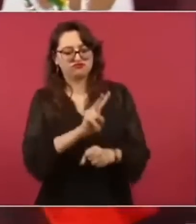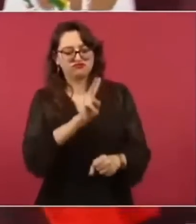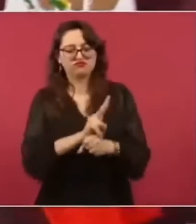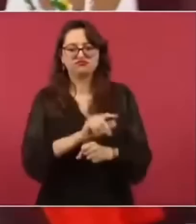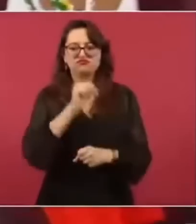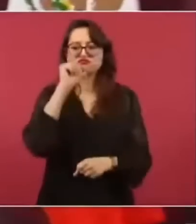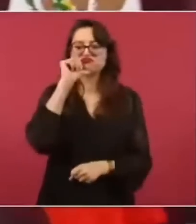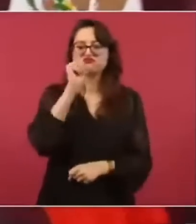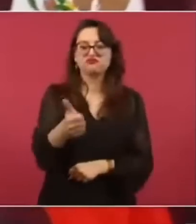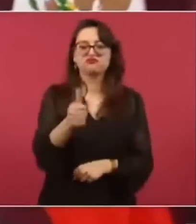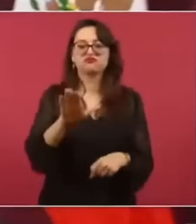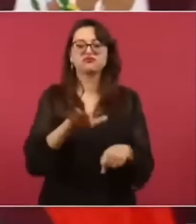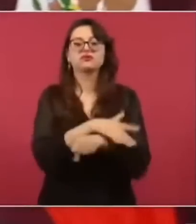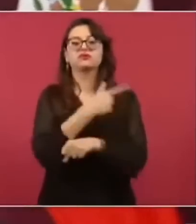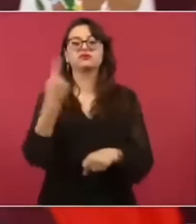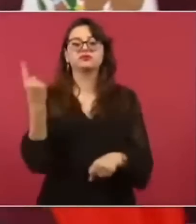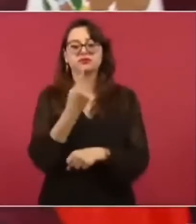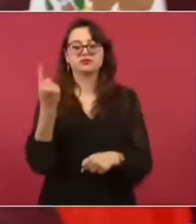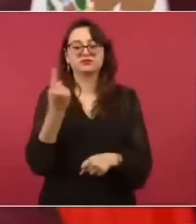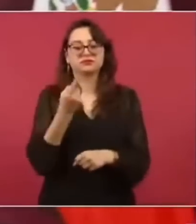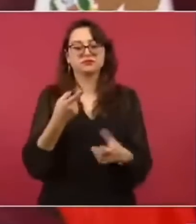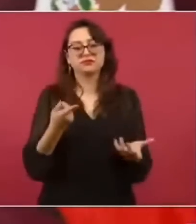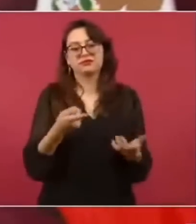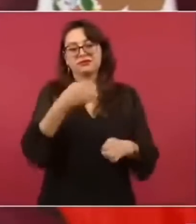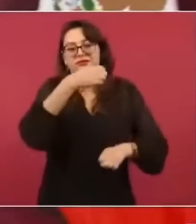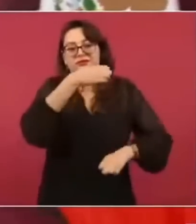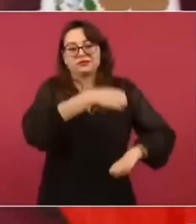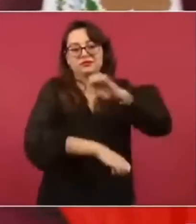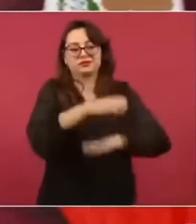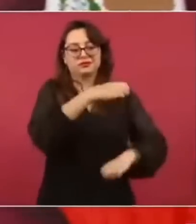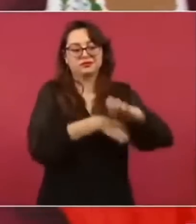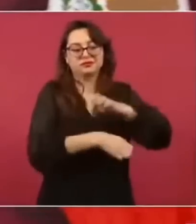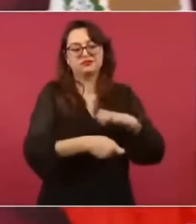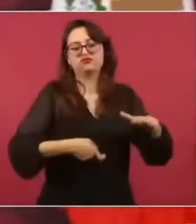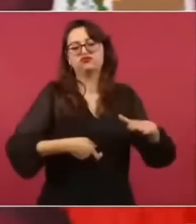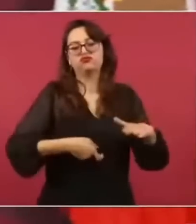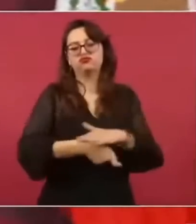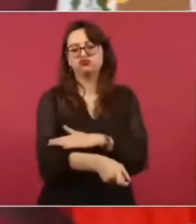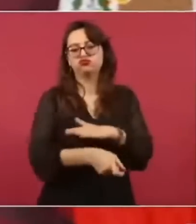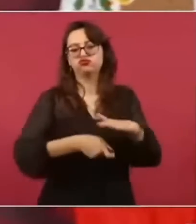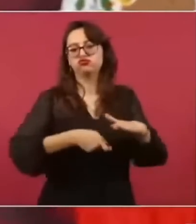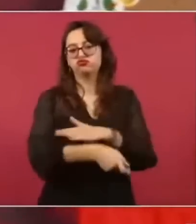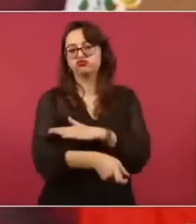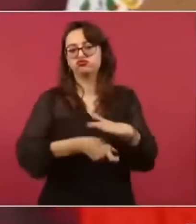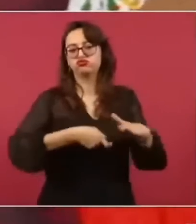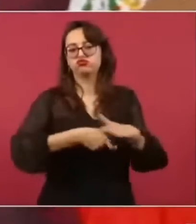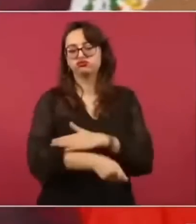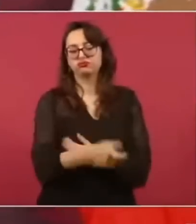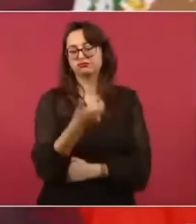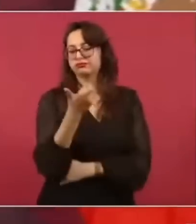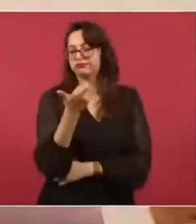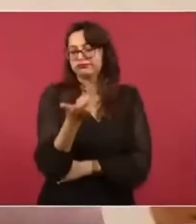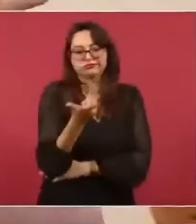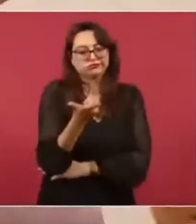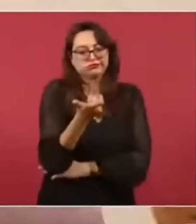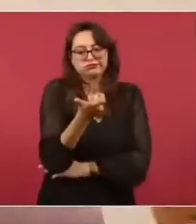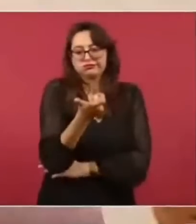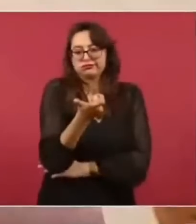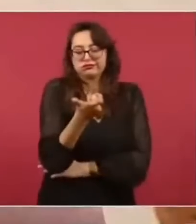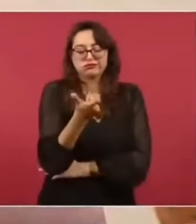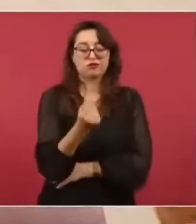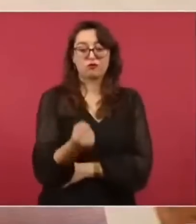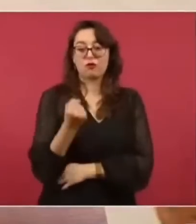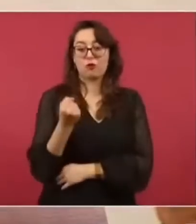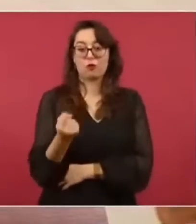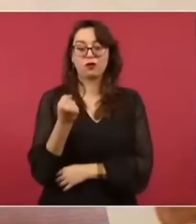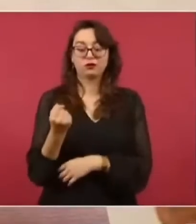porque hay muchos intereses económicos detrás, que son muy poderosos.